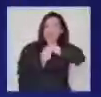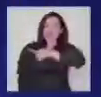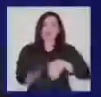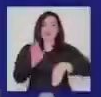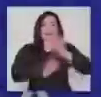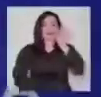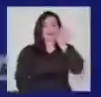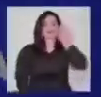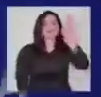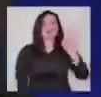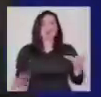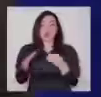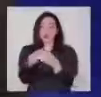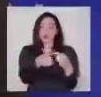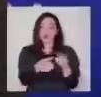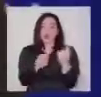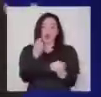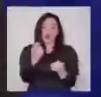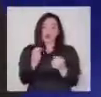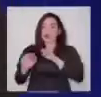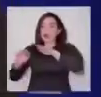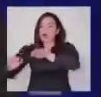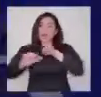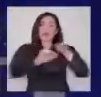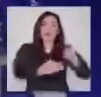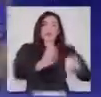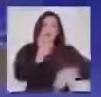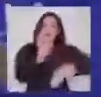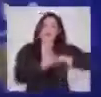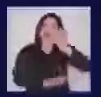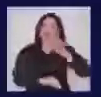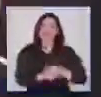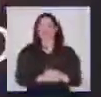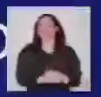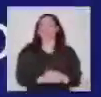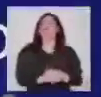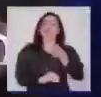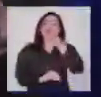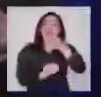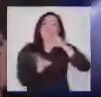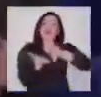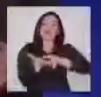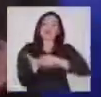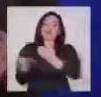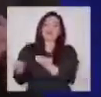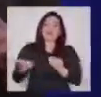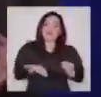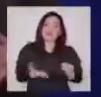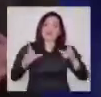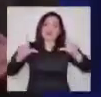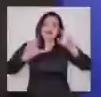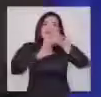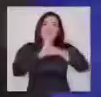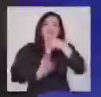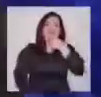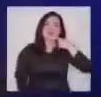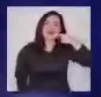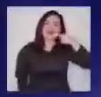dinero y ellos han hecho más ricos y los grupos económicos que ellos apoyan, más aún. Hablemos con la verdad. Bienvenido a la